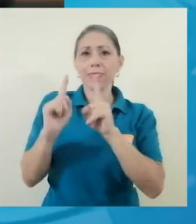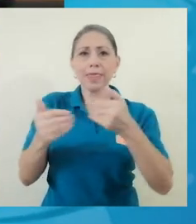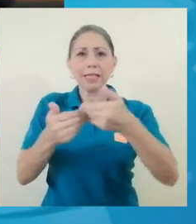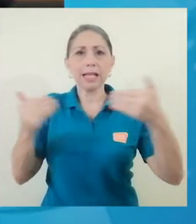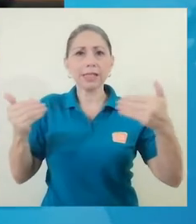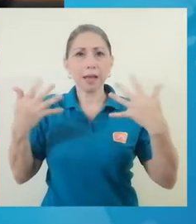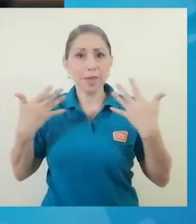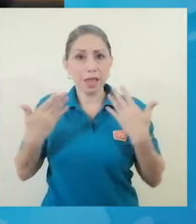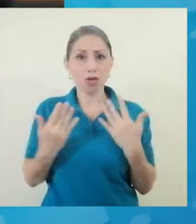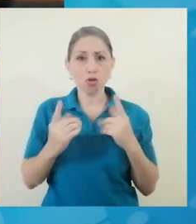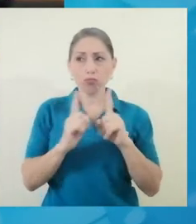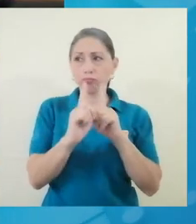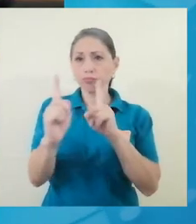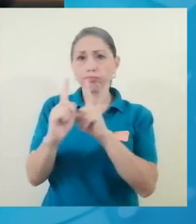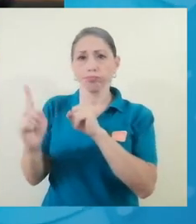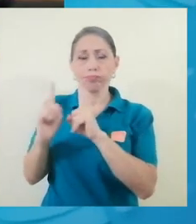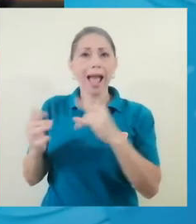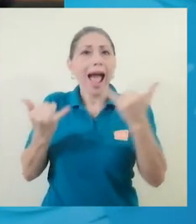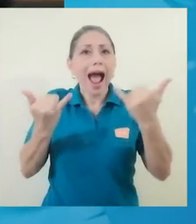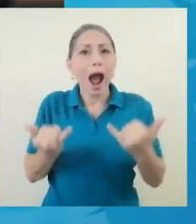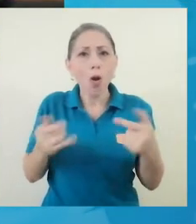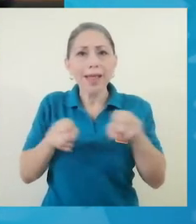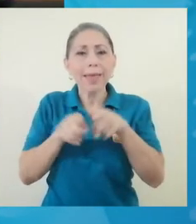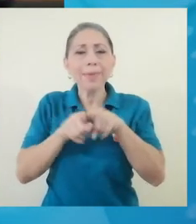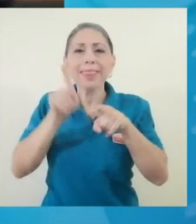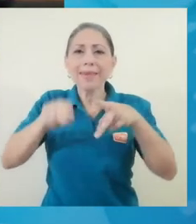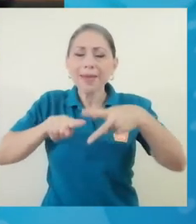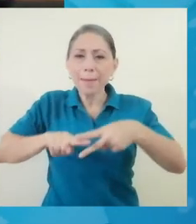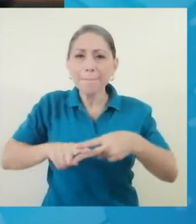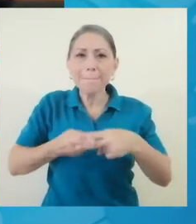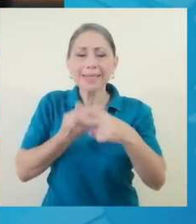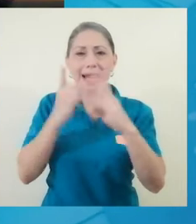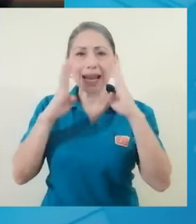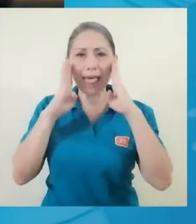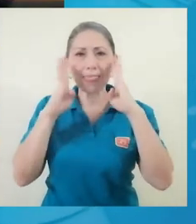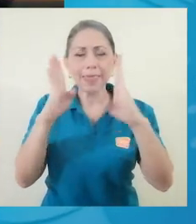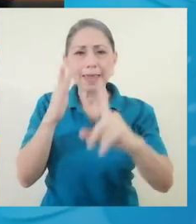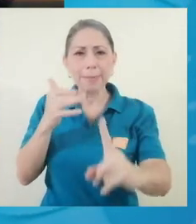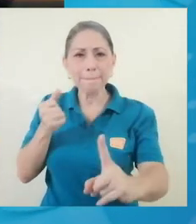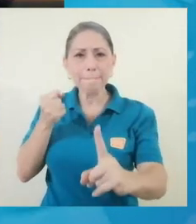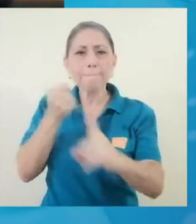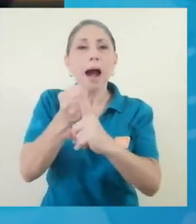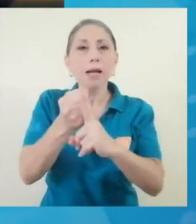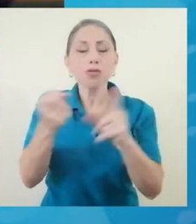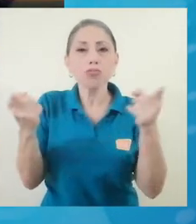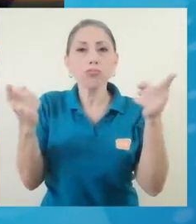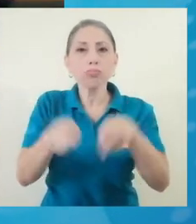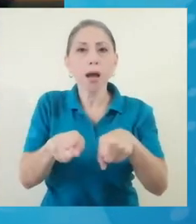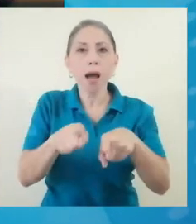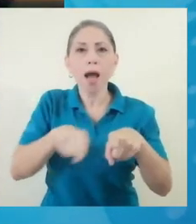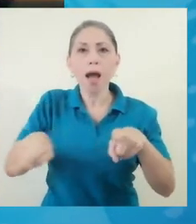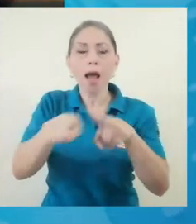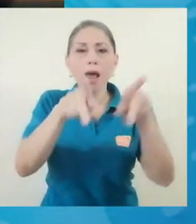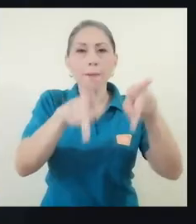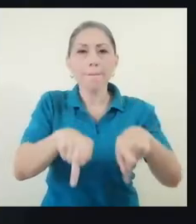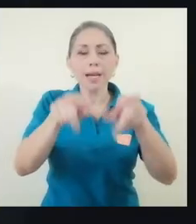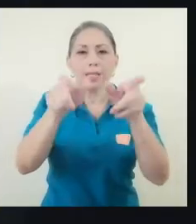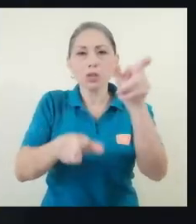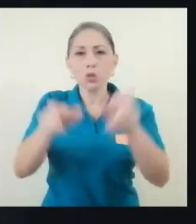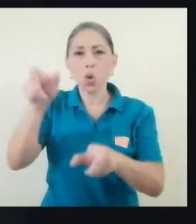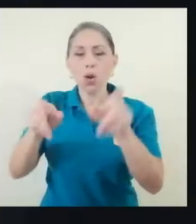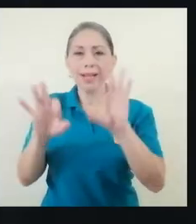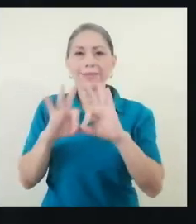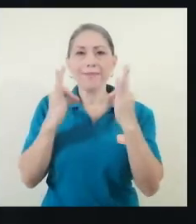que también ya ahora hay que empezar a abordar cierto impacto que este ha generado en las personas, en las familias y